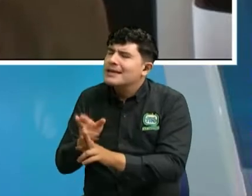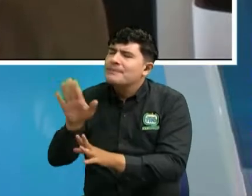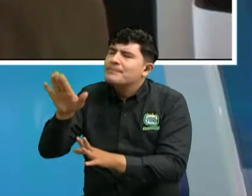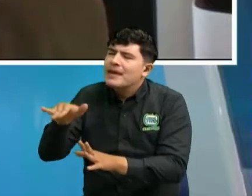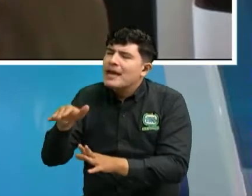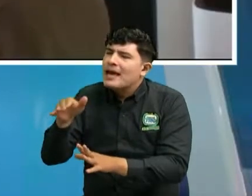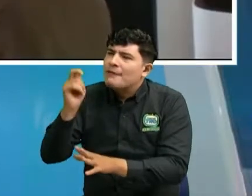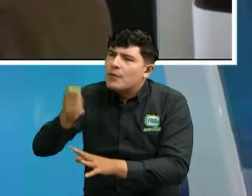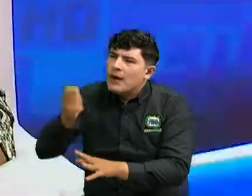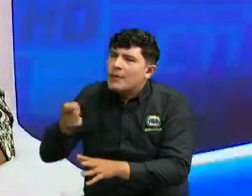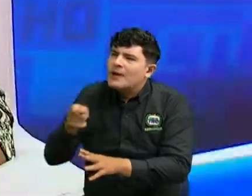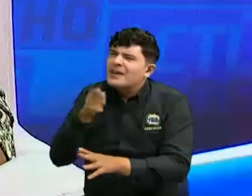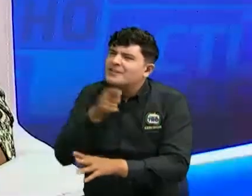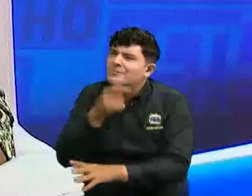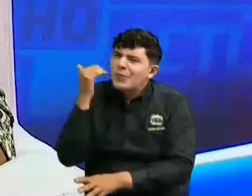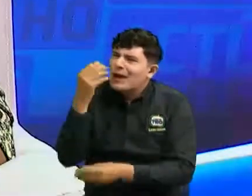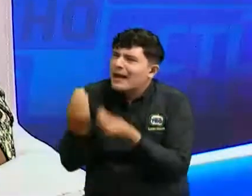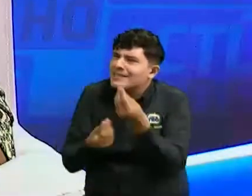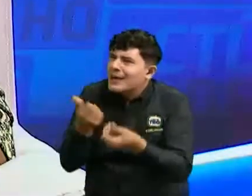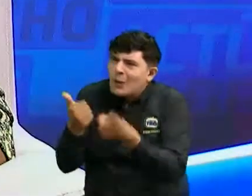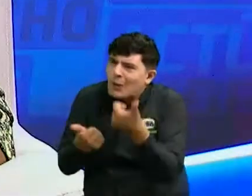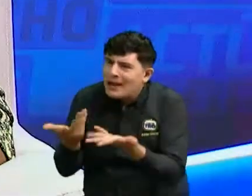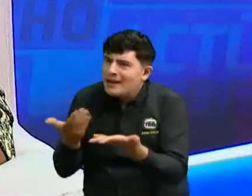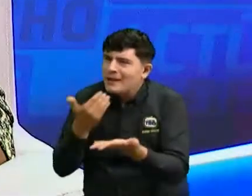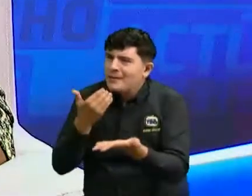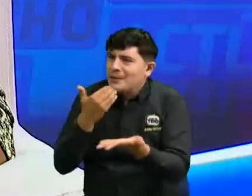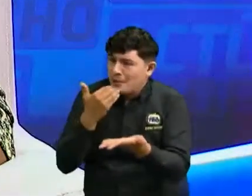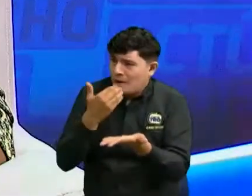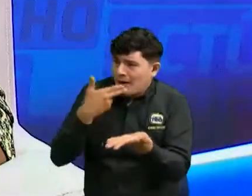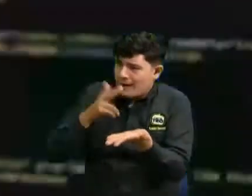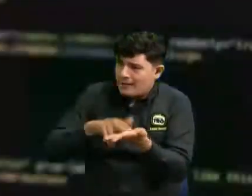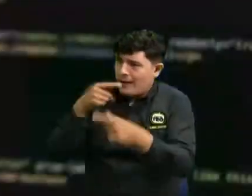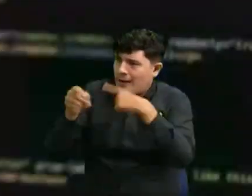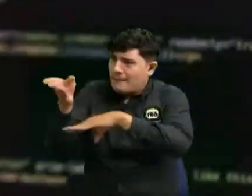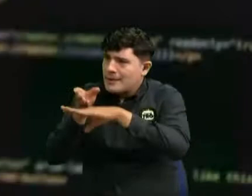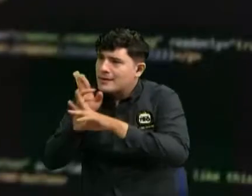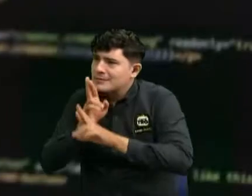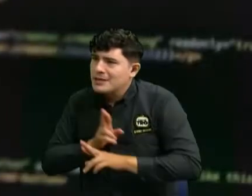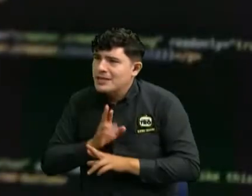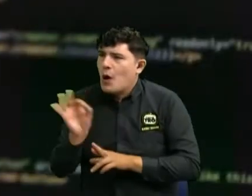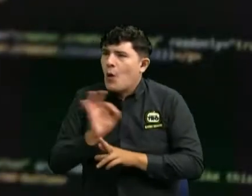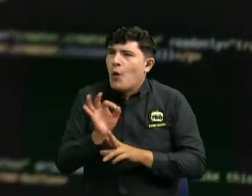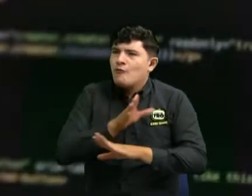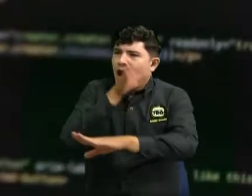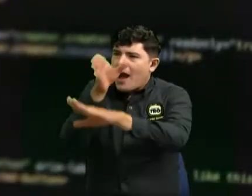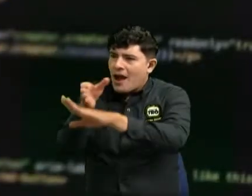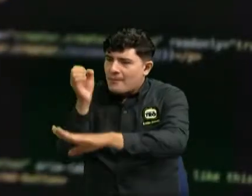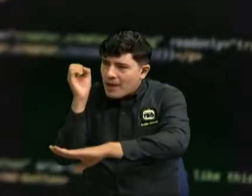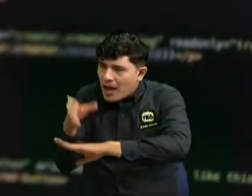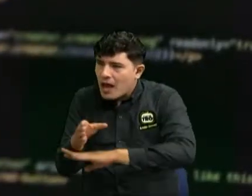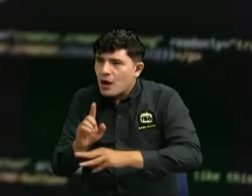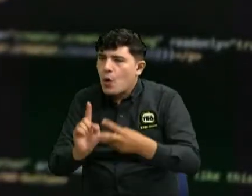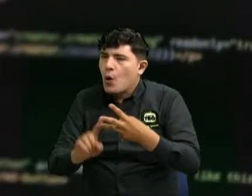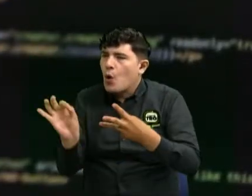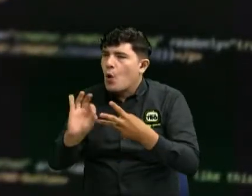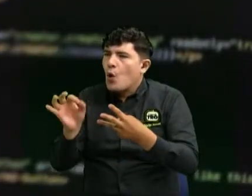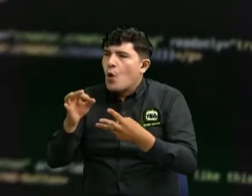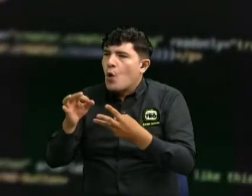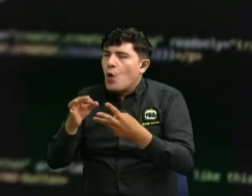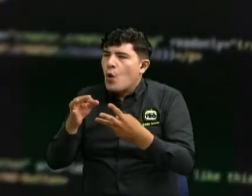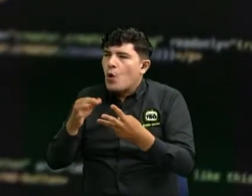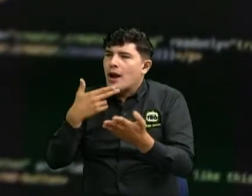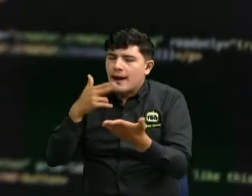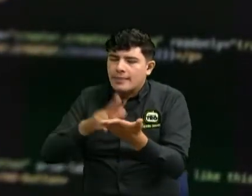¿Cuál es el paso a seguir en este momento? ¿Hace un derecho de petición hacia el banco, con copia a la superintendencia?